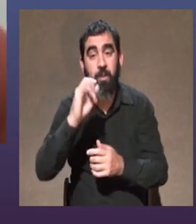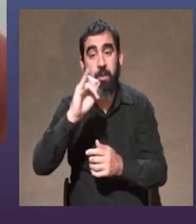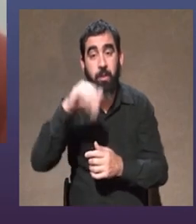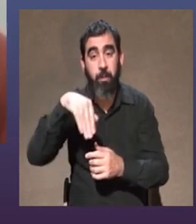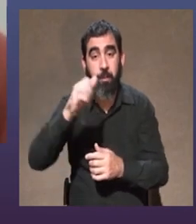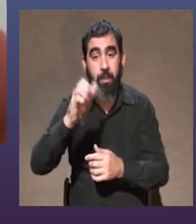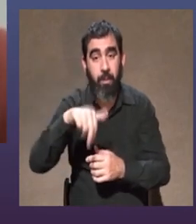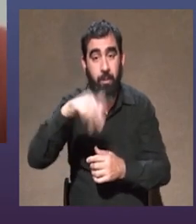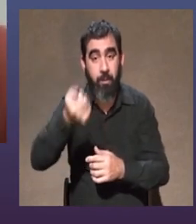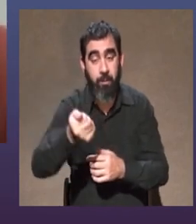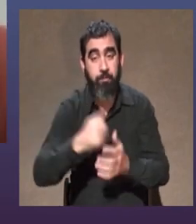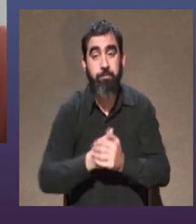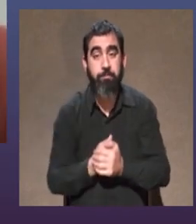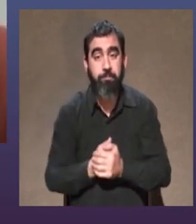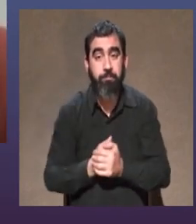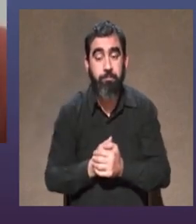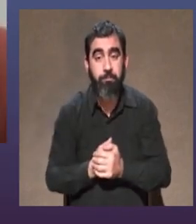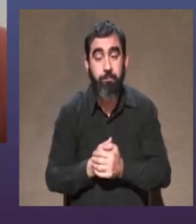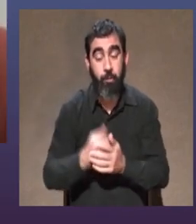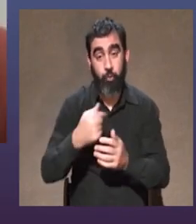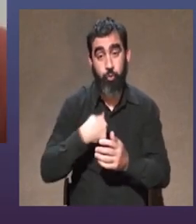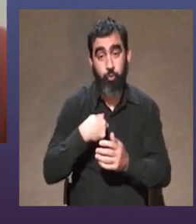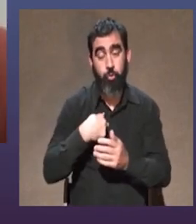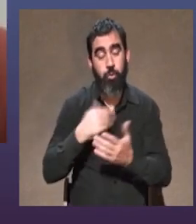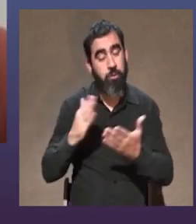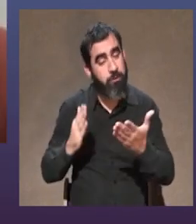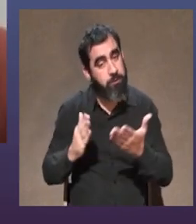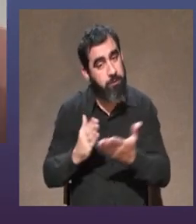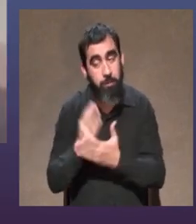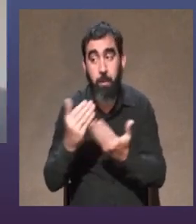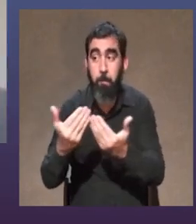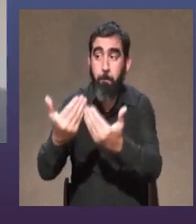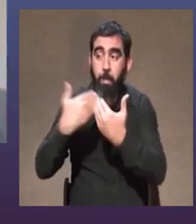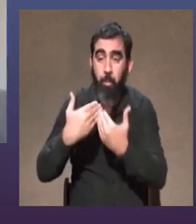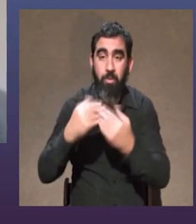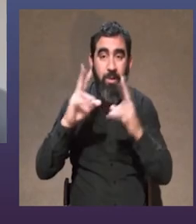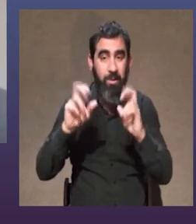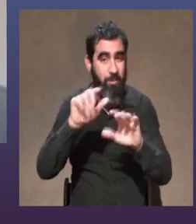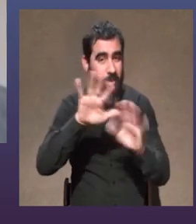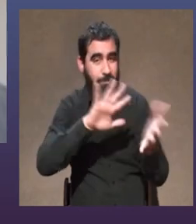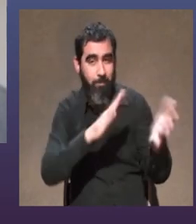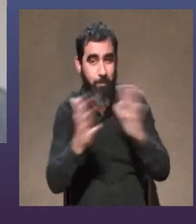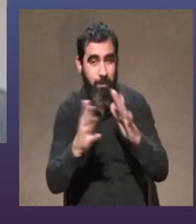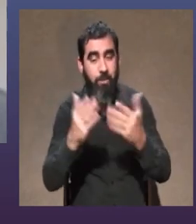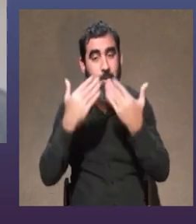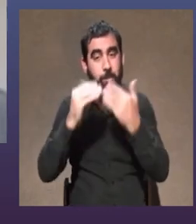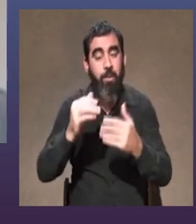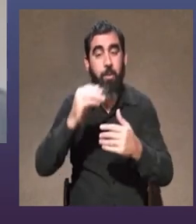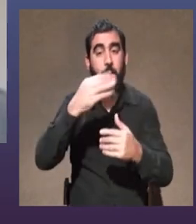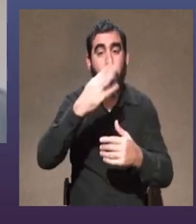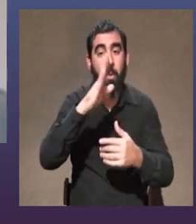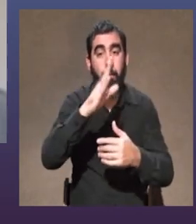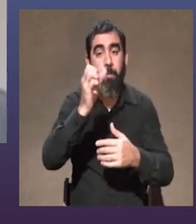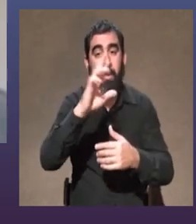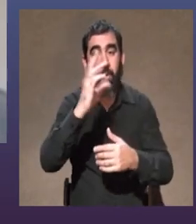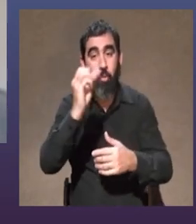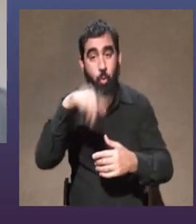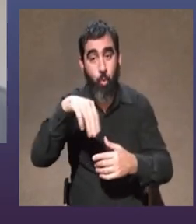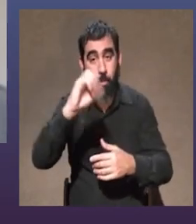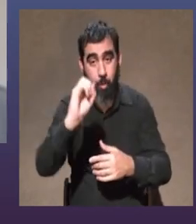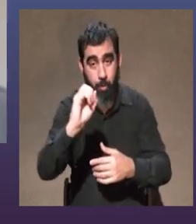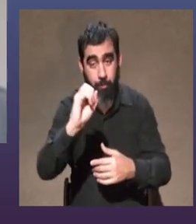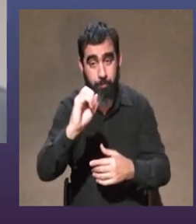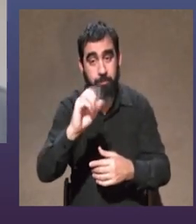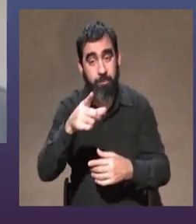Jimena bueno yo siempre que me preguntan algo por acá empiezo por Ramiro Perdomo